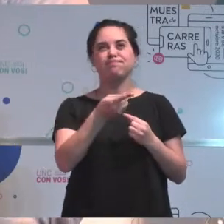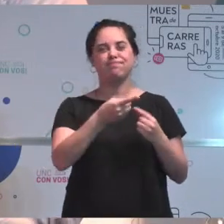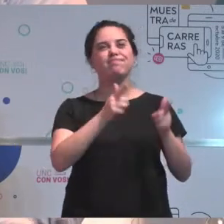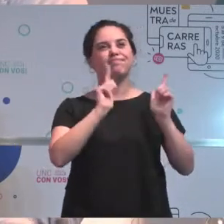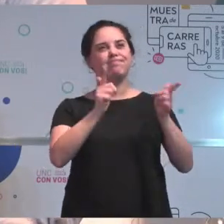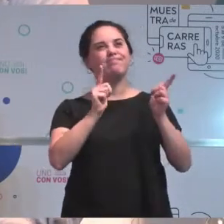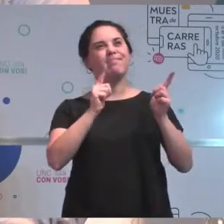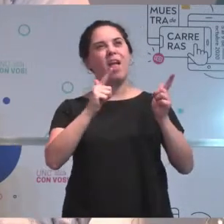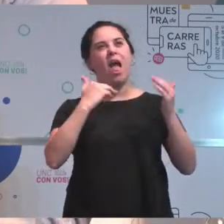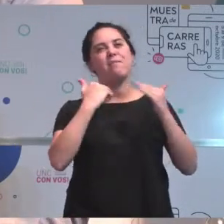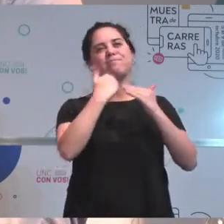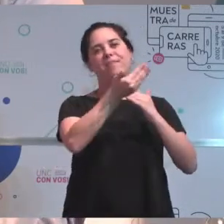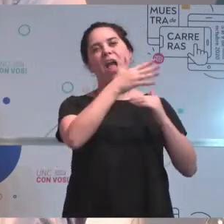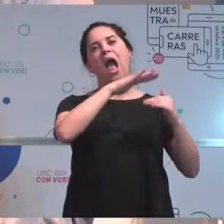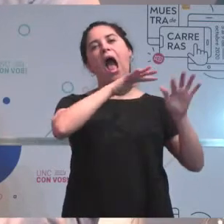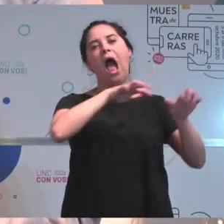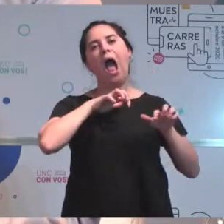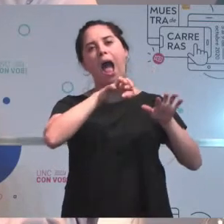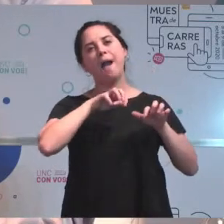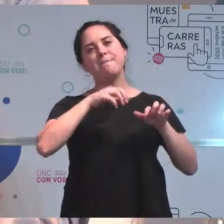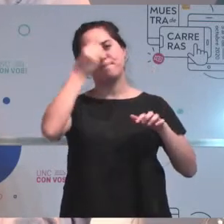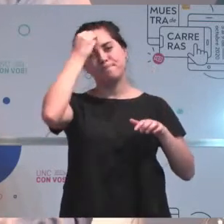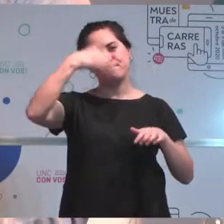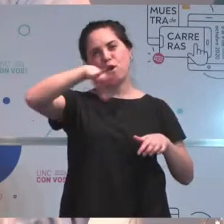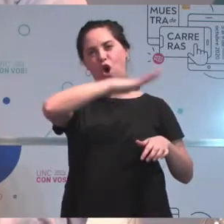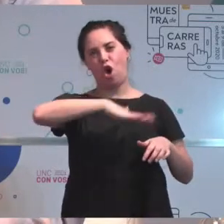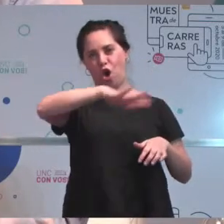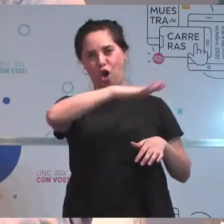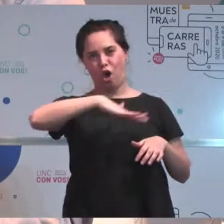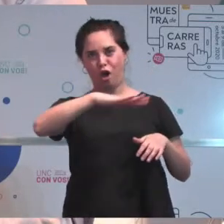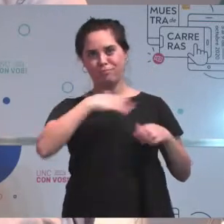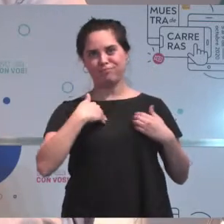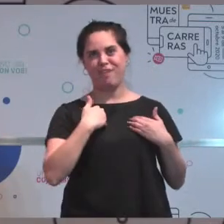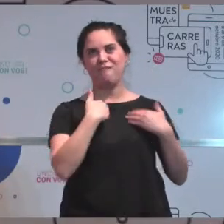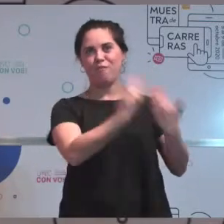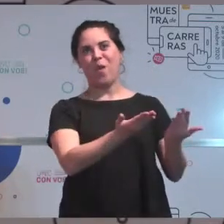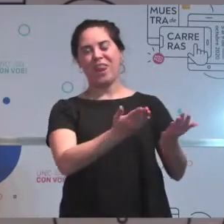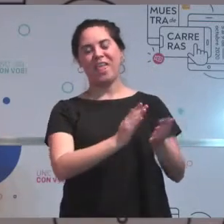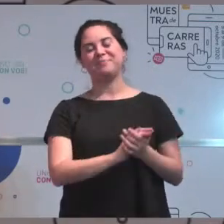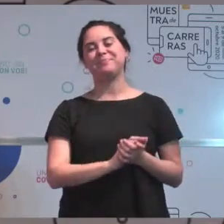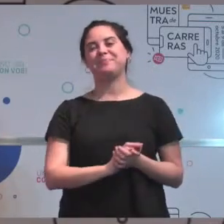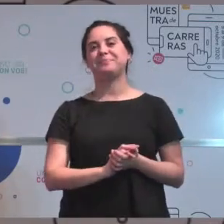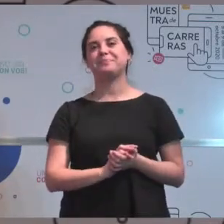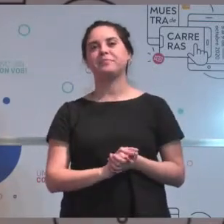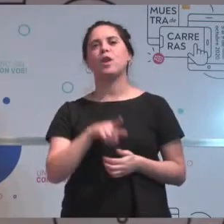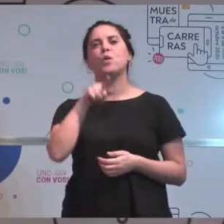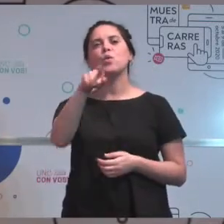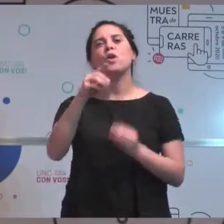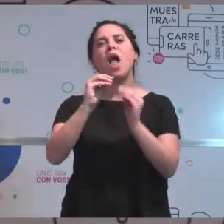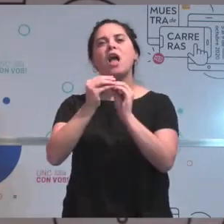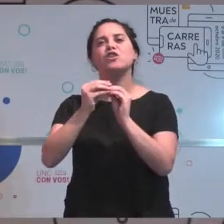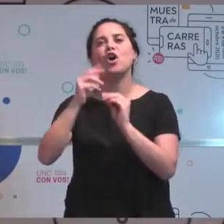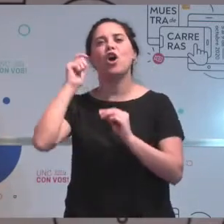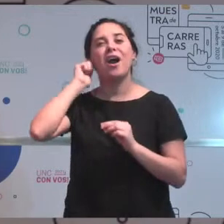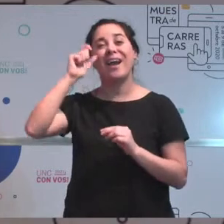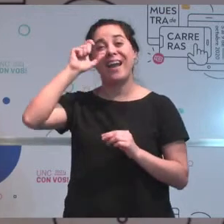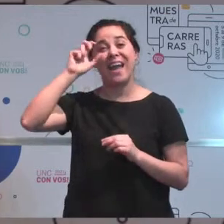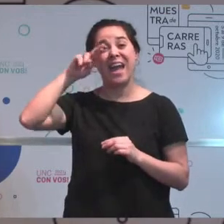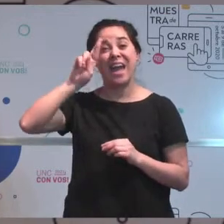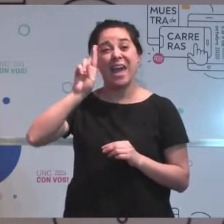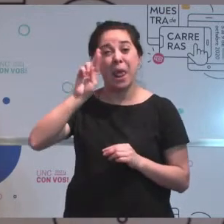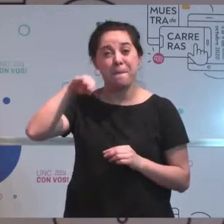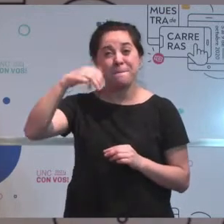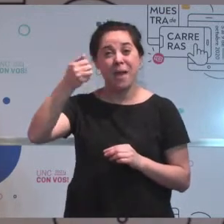disfruto lo que es la salida a campo. Bien, y en tu caso, Germán, nos querrías contar cómo fue que